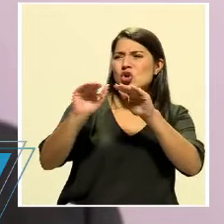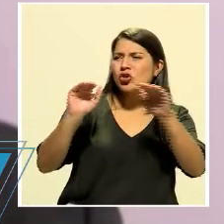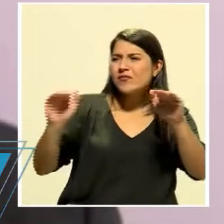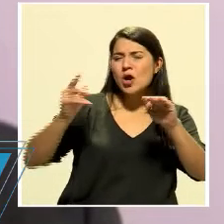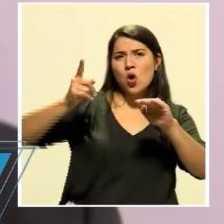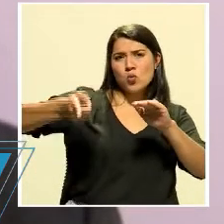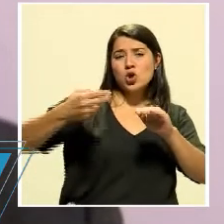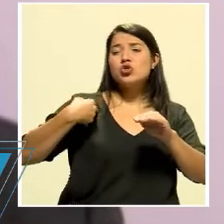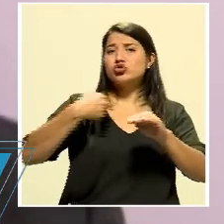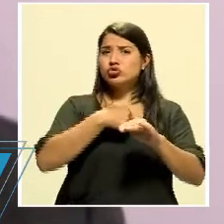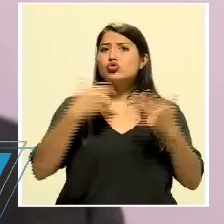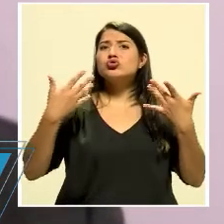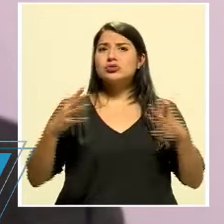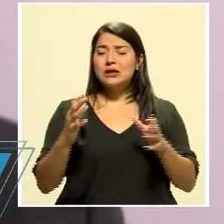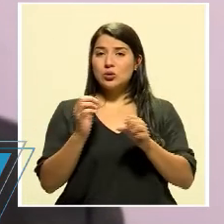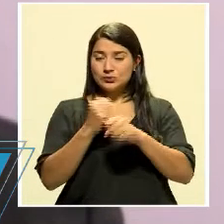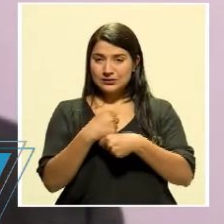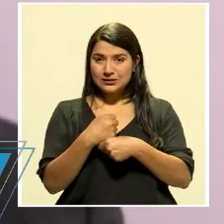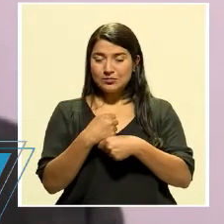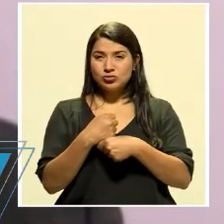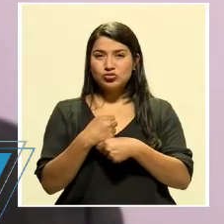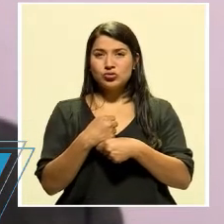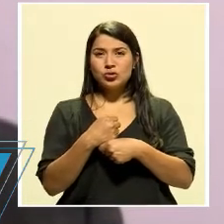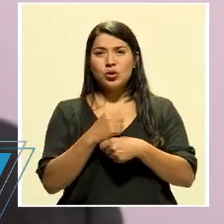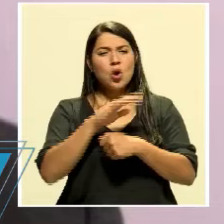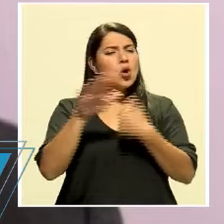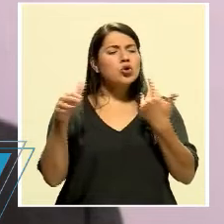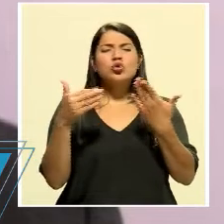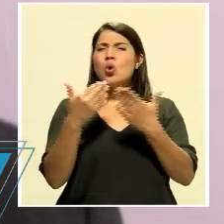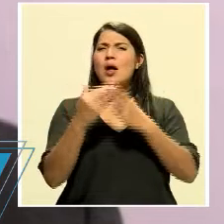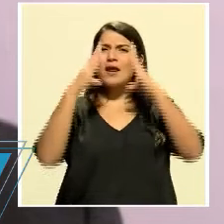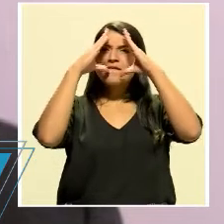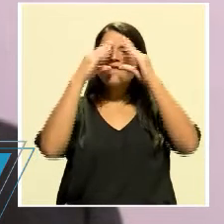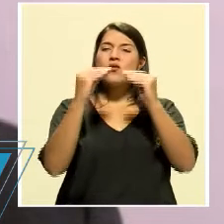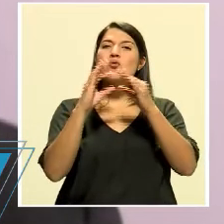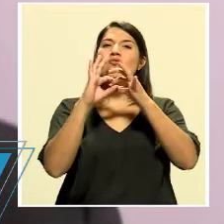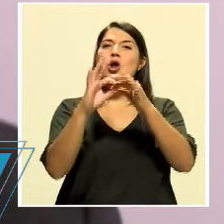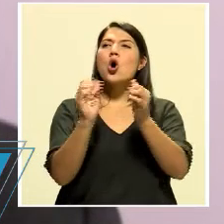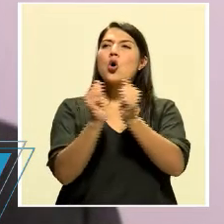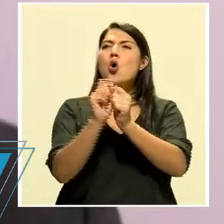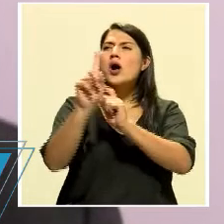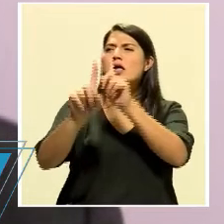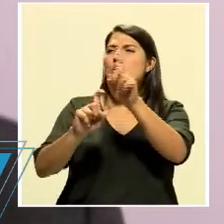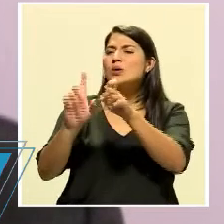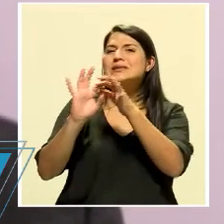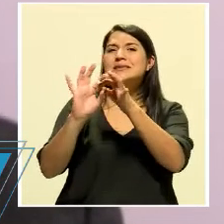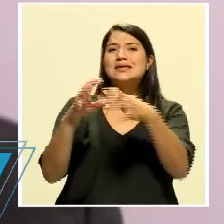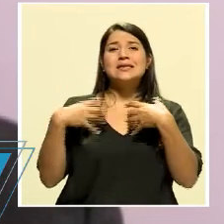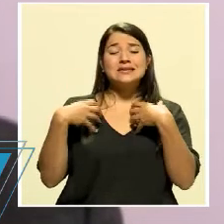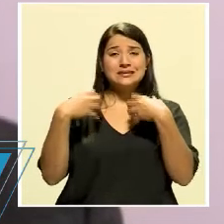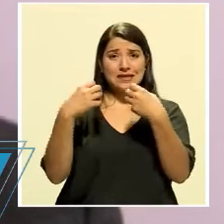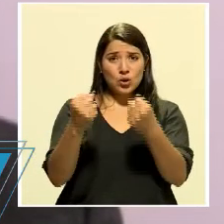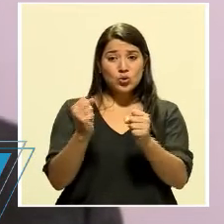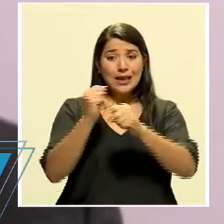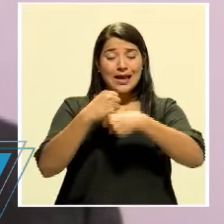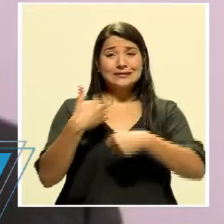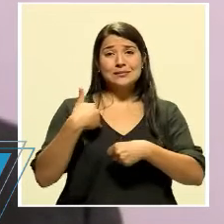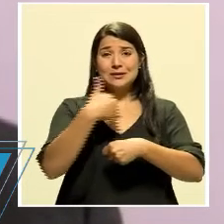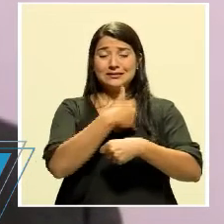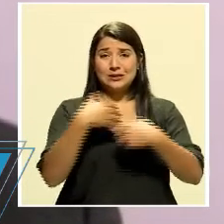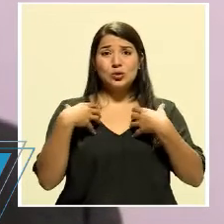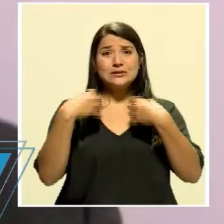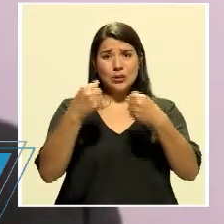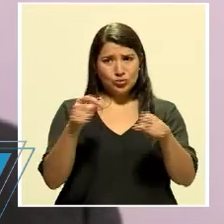lo estuvimos haciendo. Todo lo que han sido bases, por ejemplo, de encuestas de salud, de las que el Ministerio de Salud ha